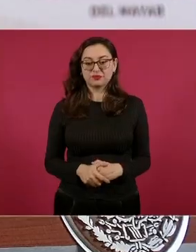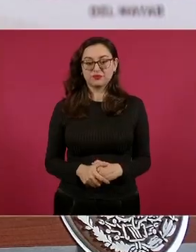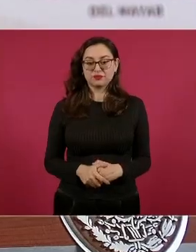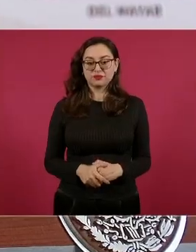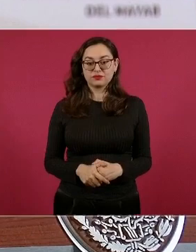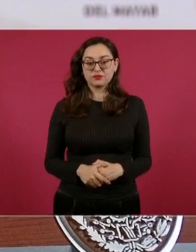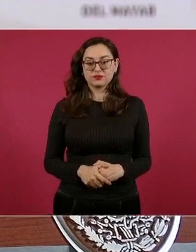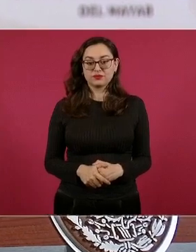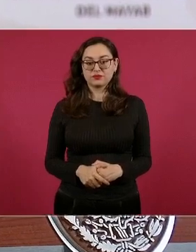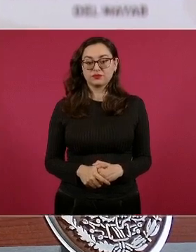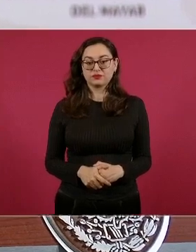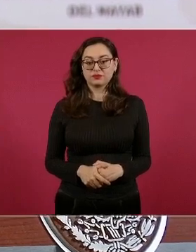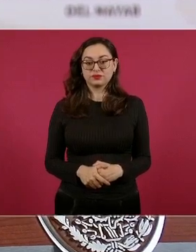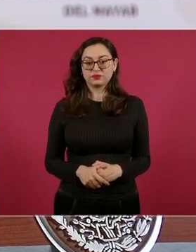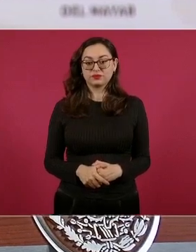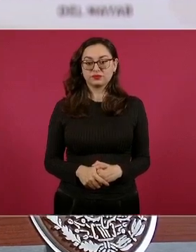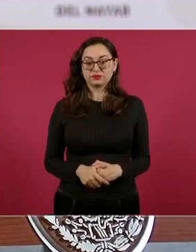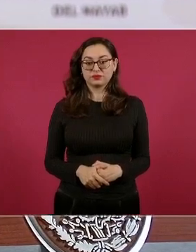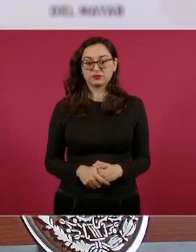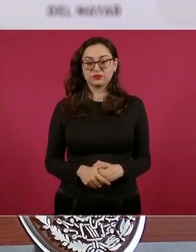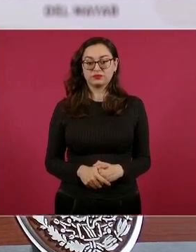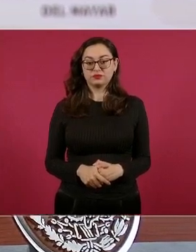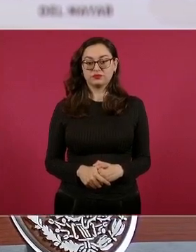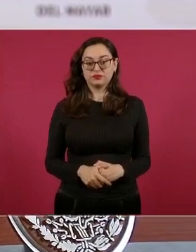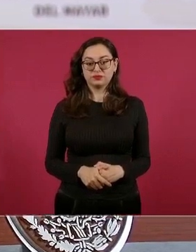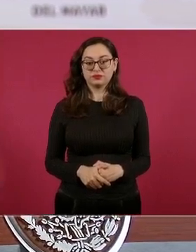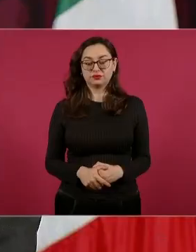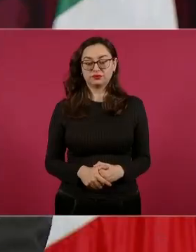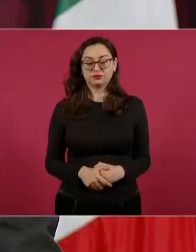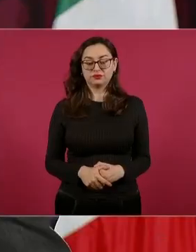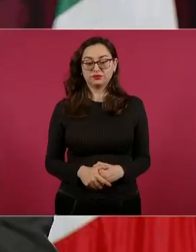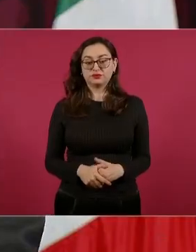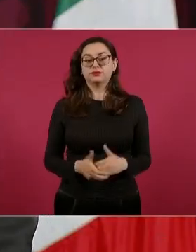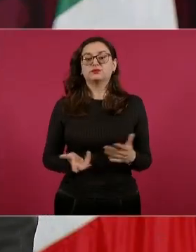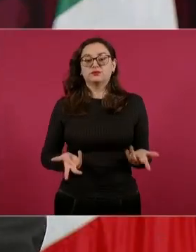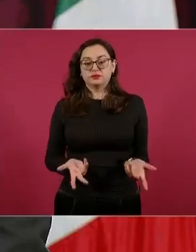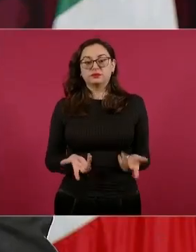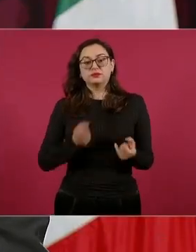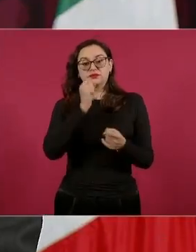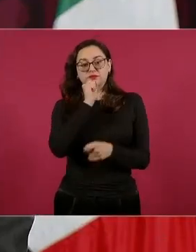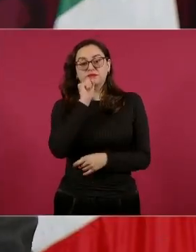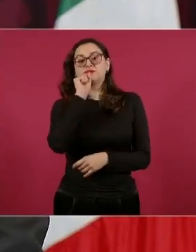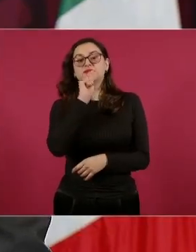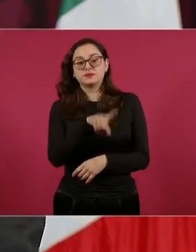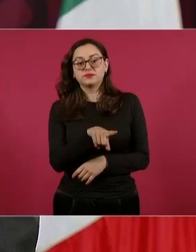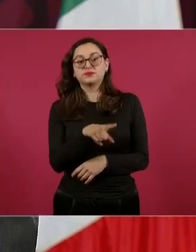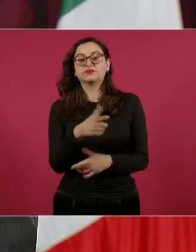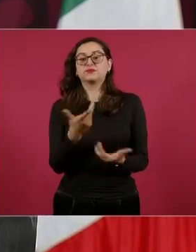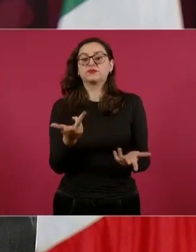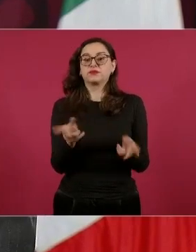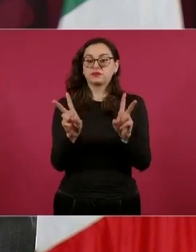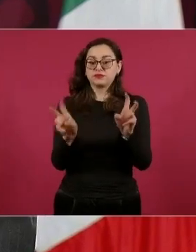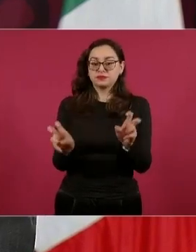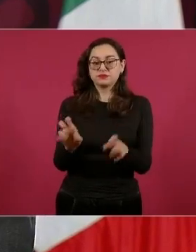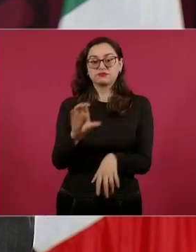tiene que ver con el cariño, tiene que ver con el amor